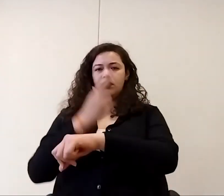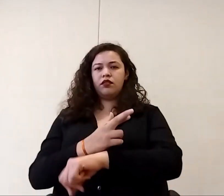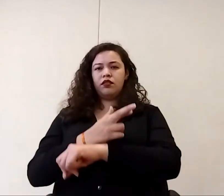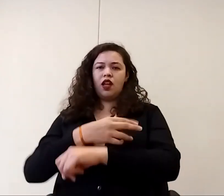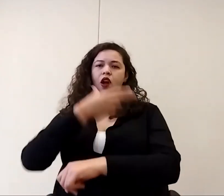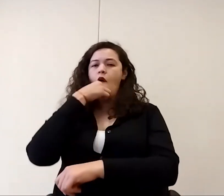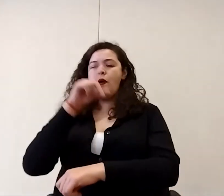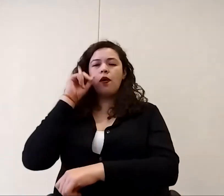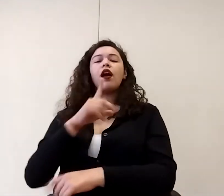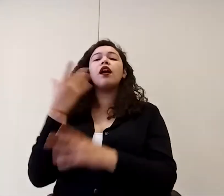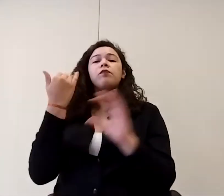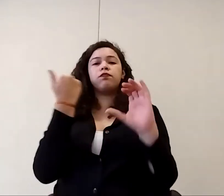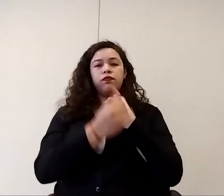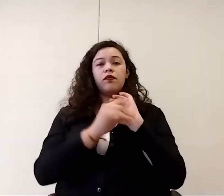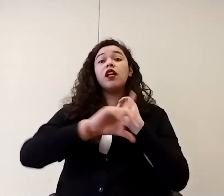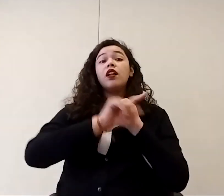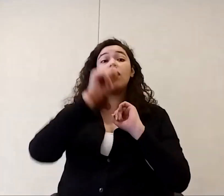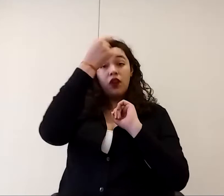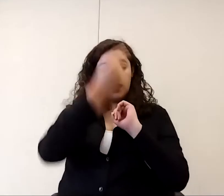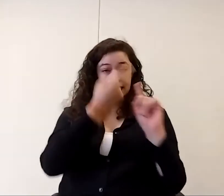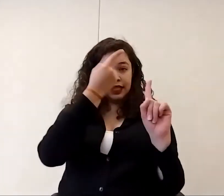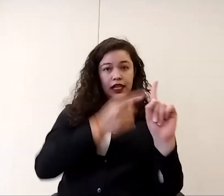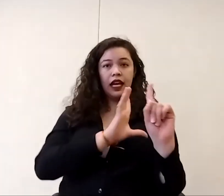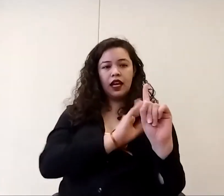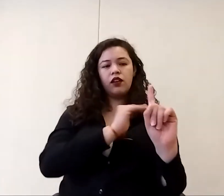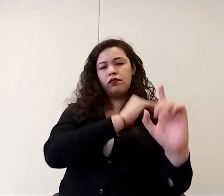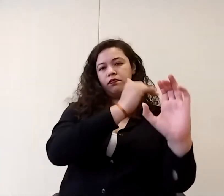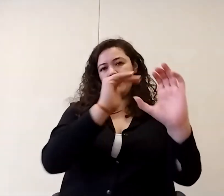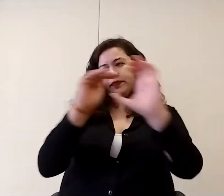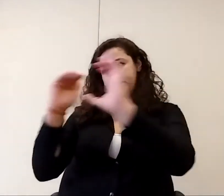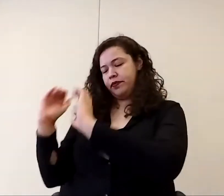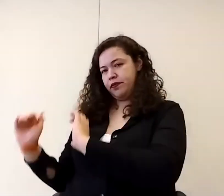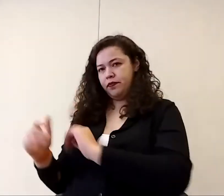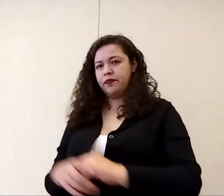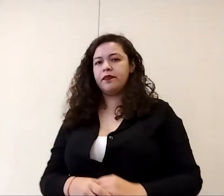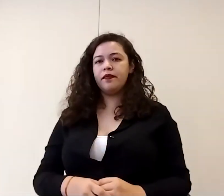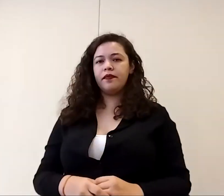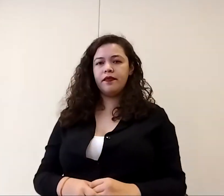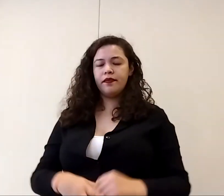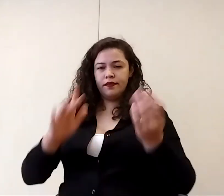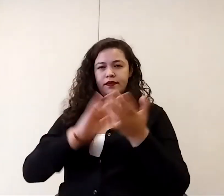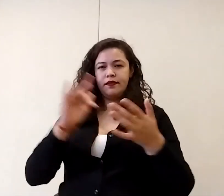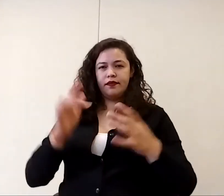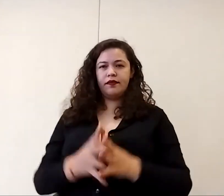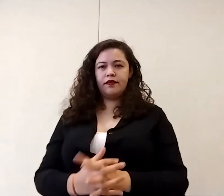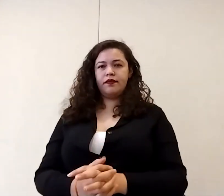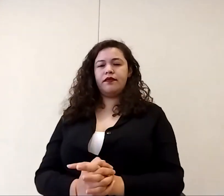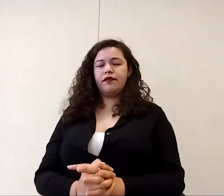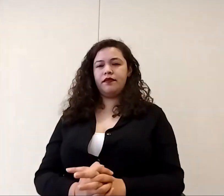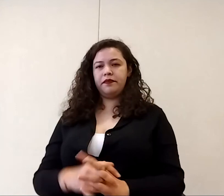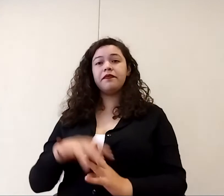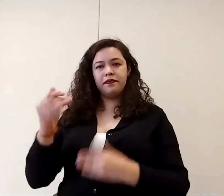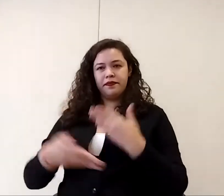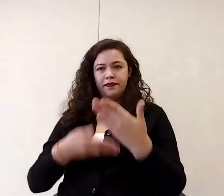y ella se encargaría de hacerse las llegar a todos ustedes gracias para servirle